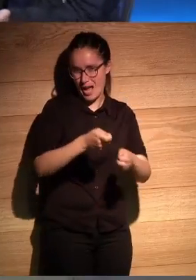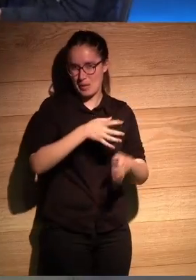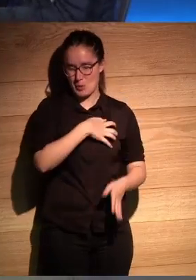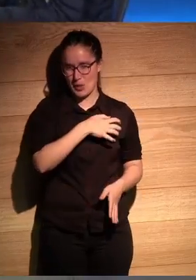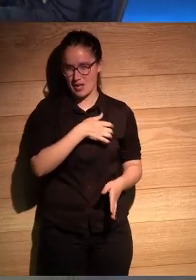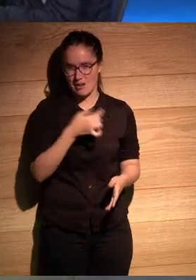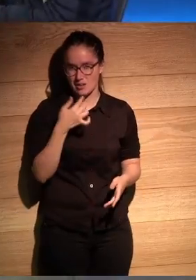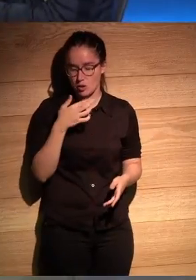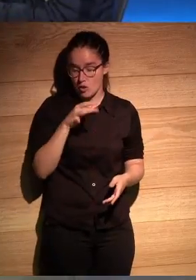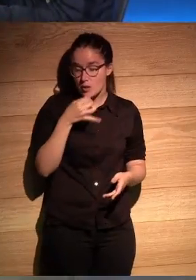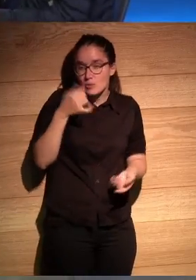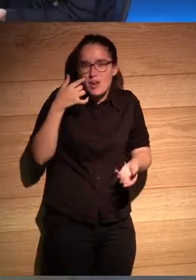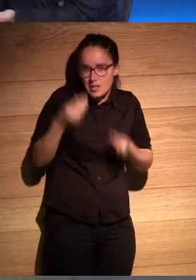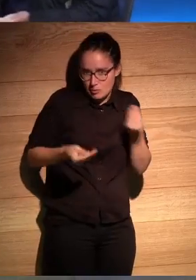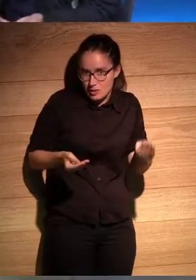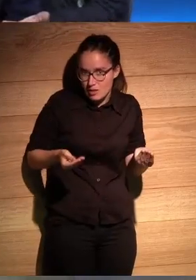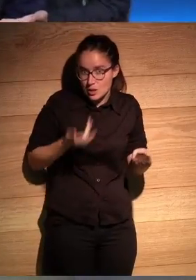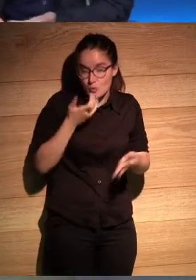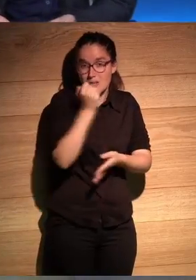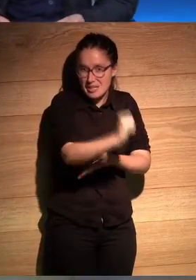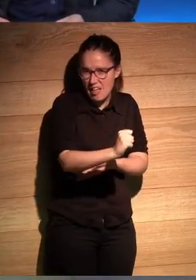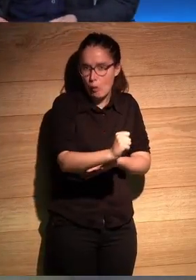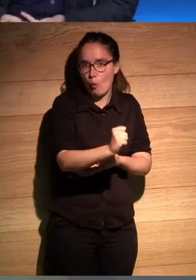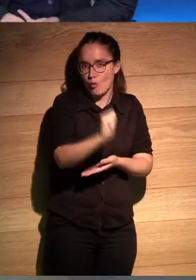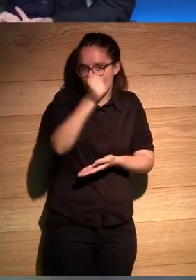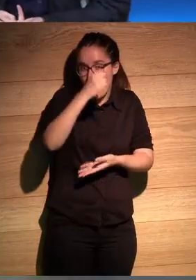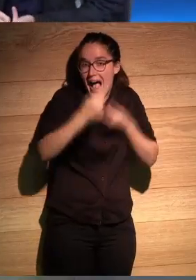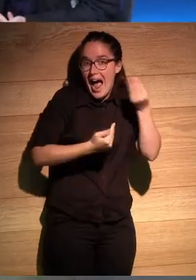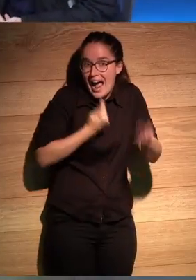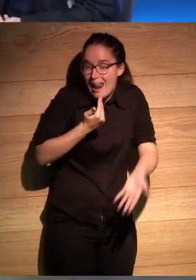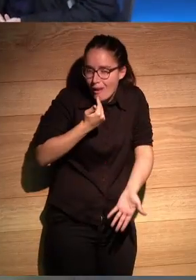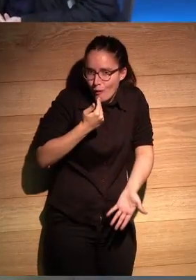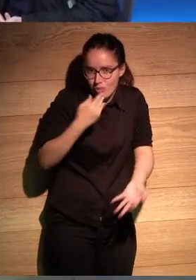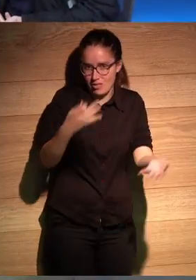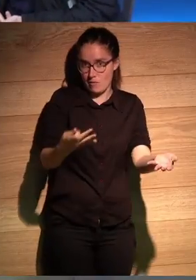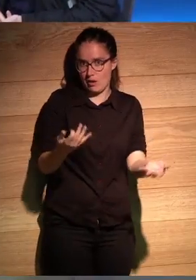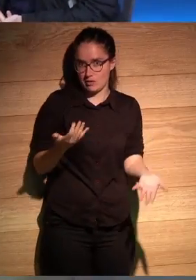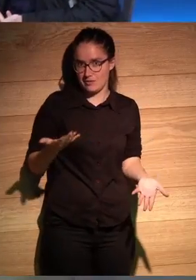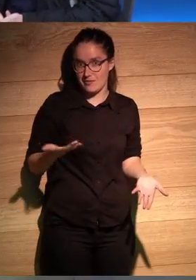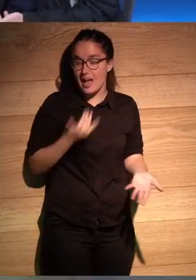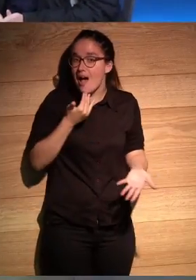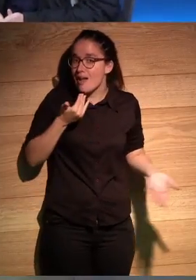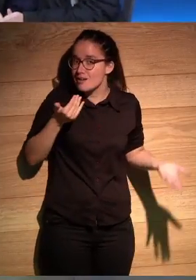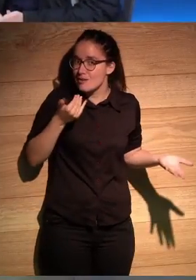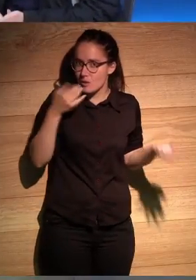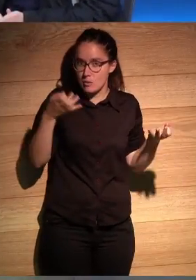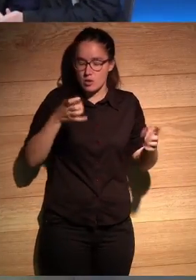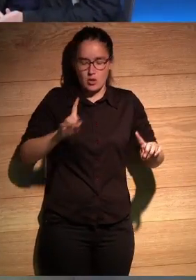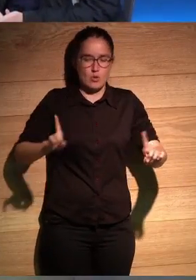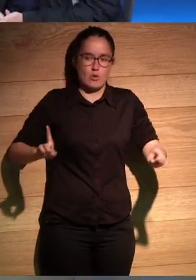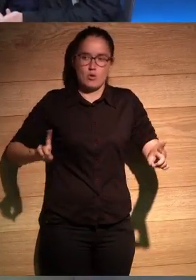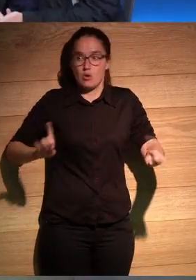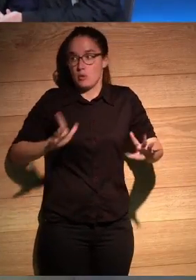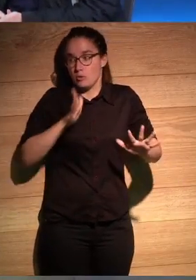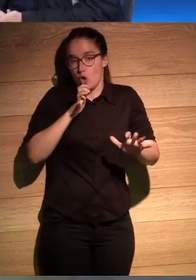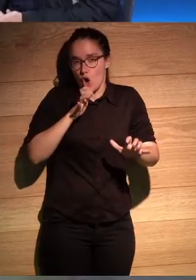digo bueno pero Roberto no sé si le digo mataste un hombre o sea algo tenemos que hacer al respecto o sea no no pero no me